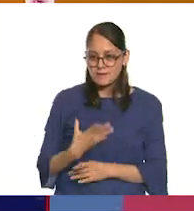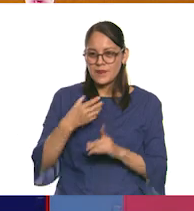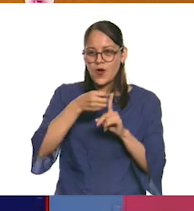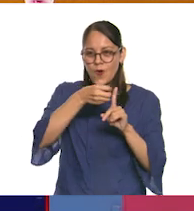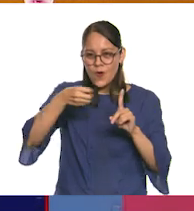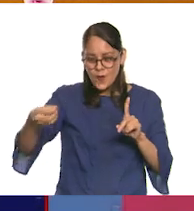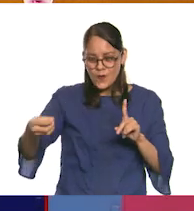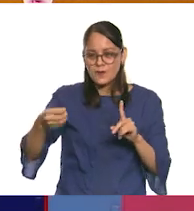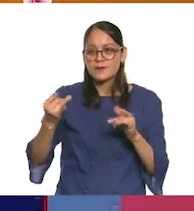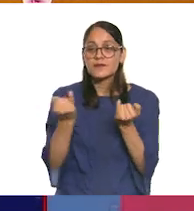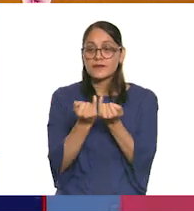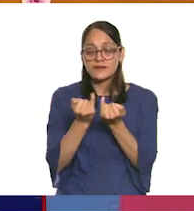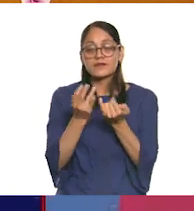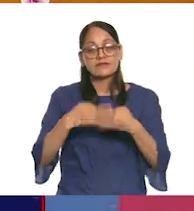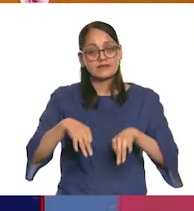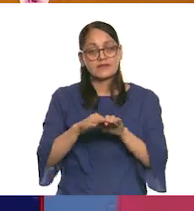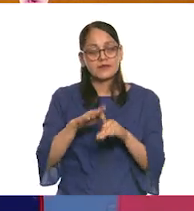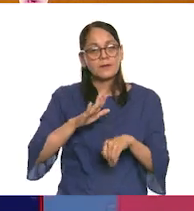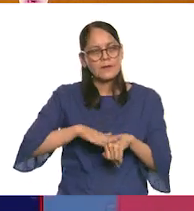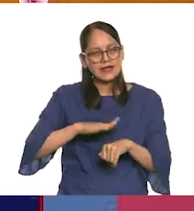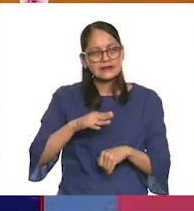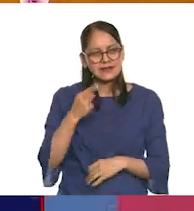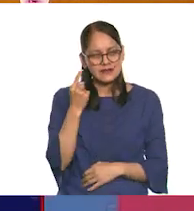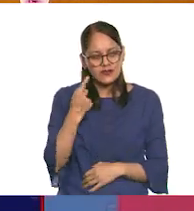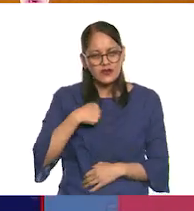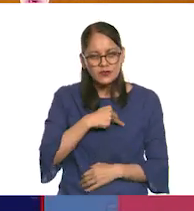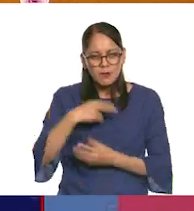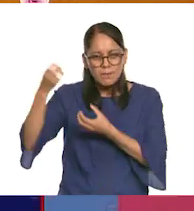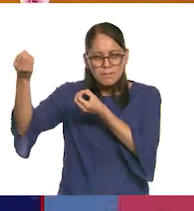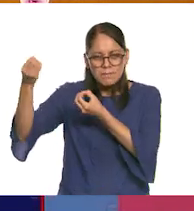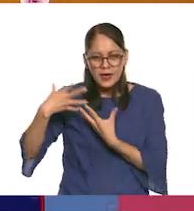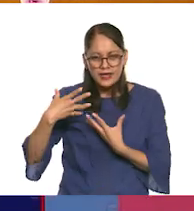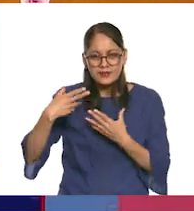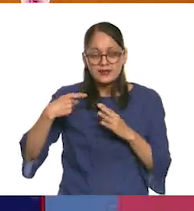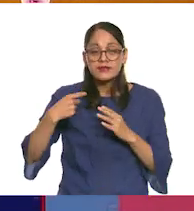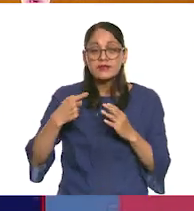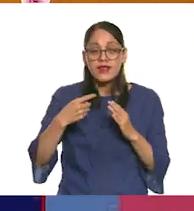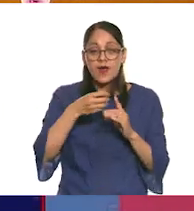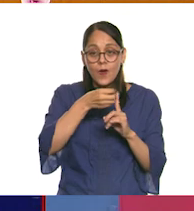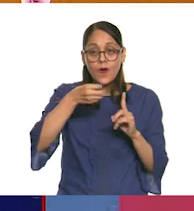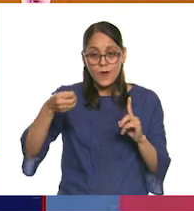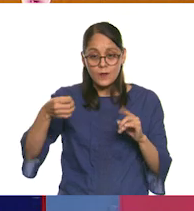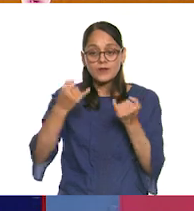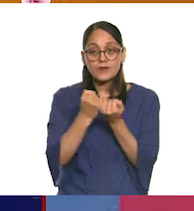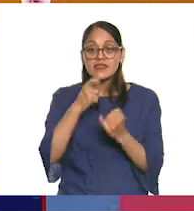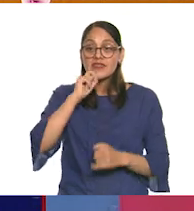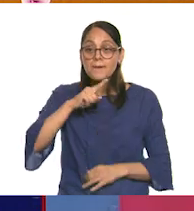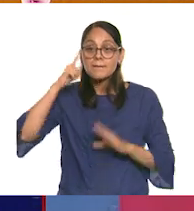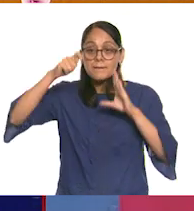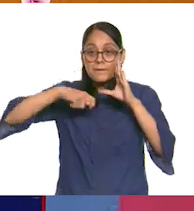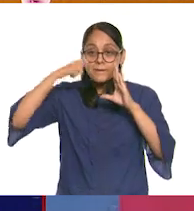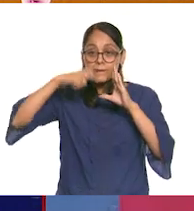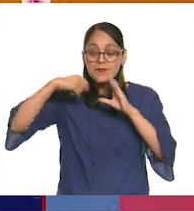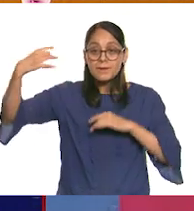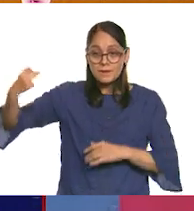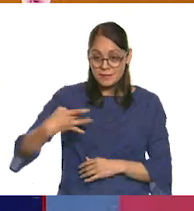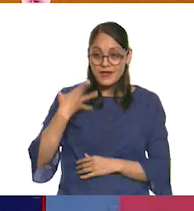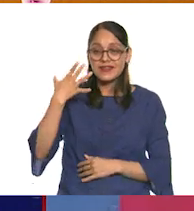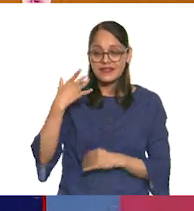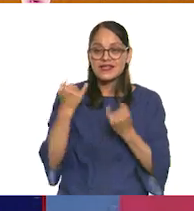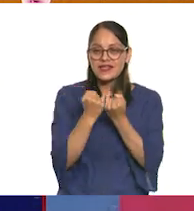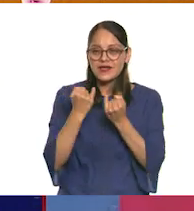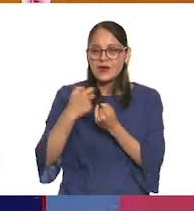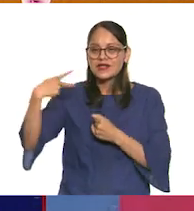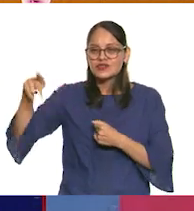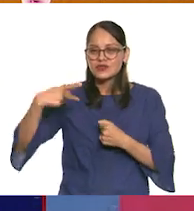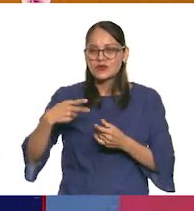Y lo más importante es que además de que nos mandaron algunas frases, también nos mandaron videos donde nos cuentan